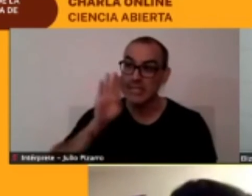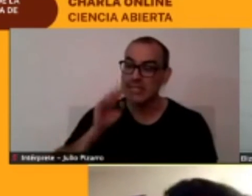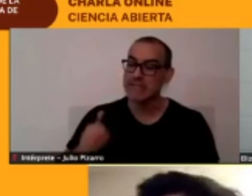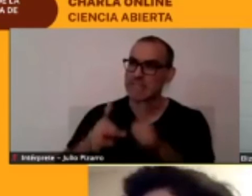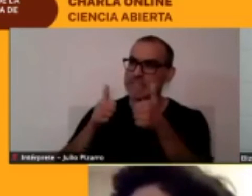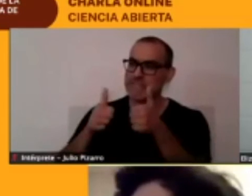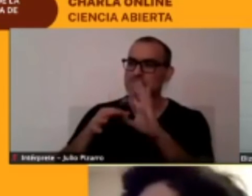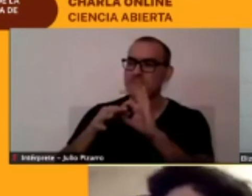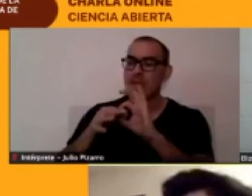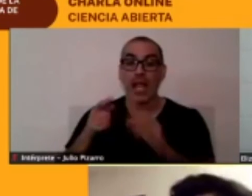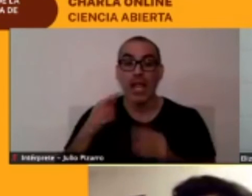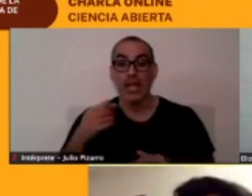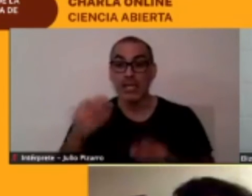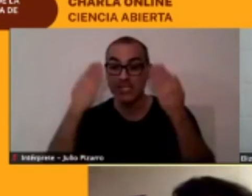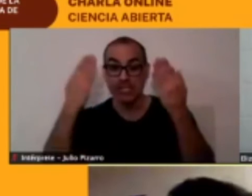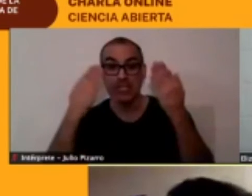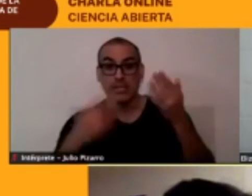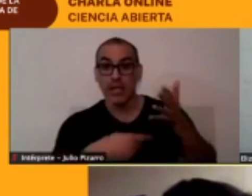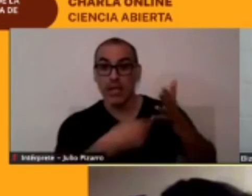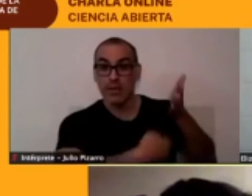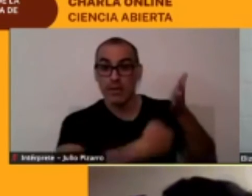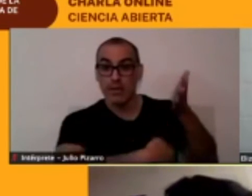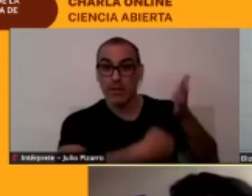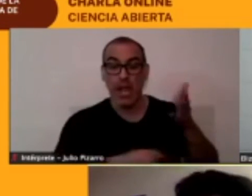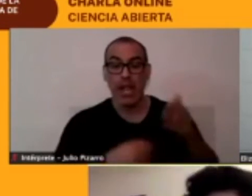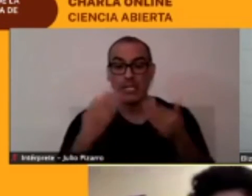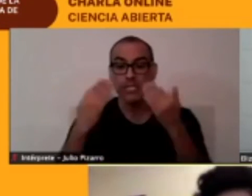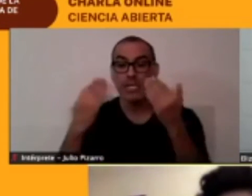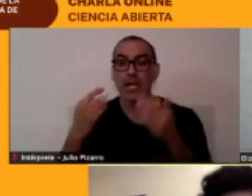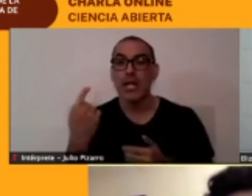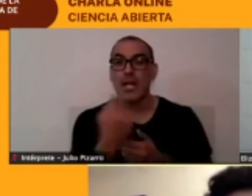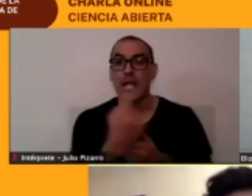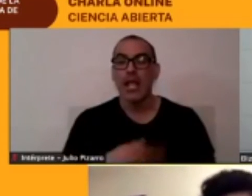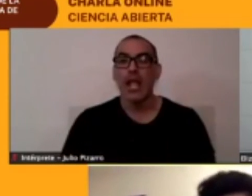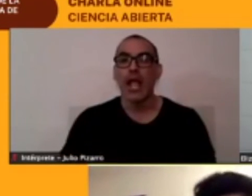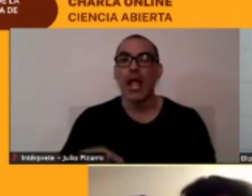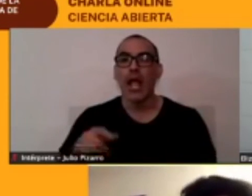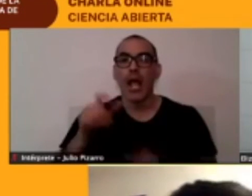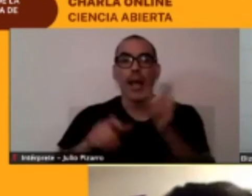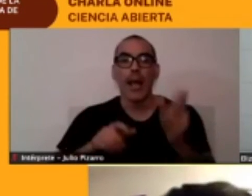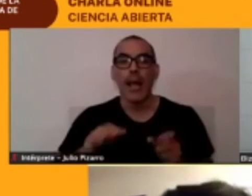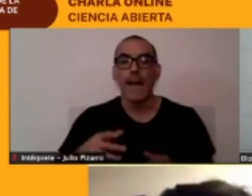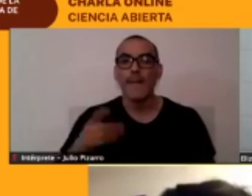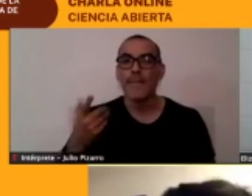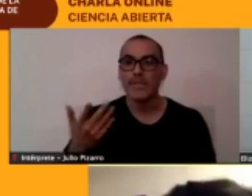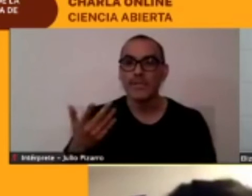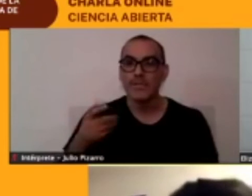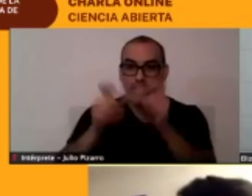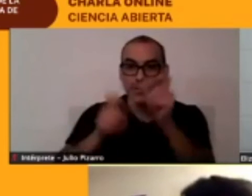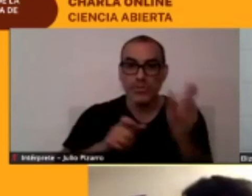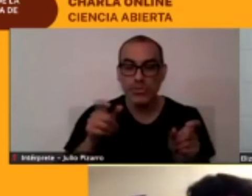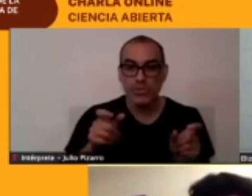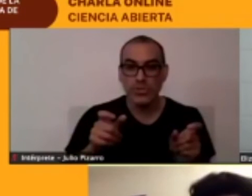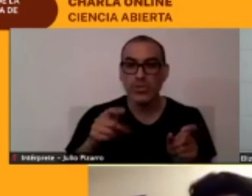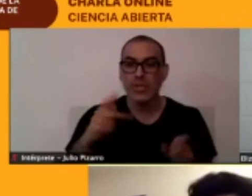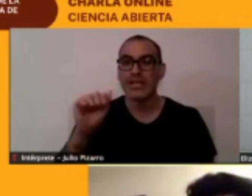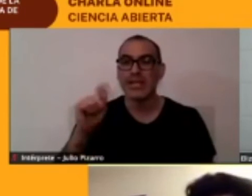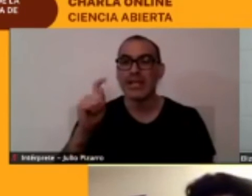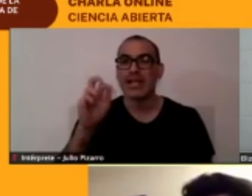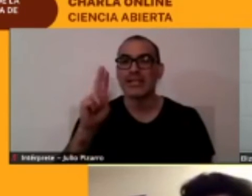transmisión queremos saludar a Basilio Solís a Catherine Ábalos Muñoz a Oriana Mora